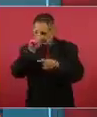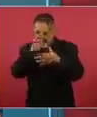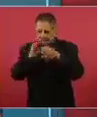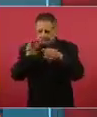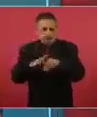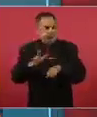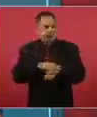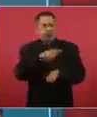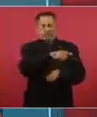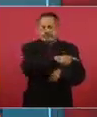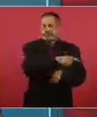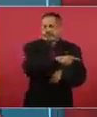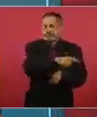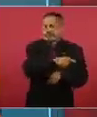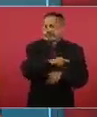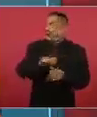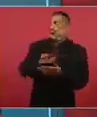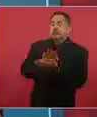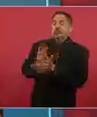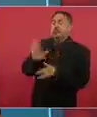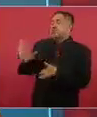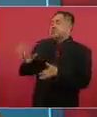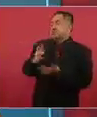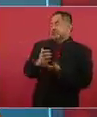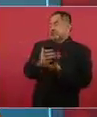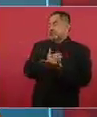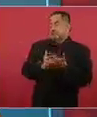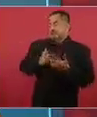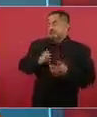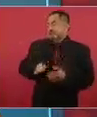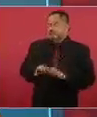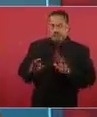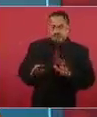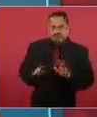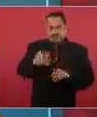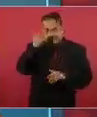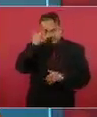sepamos quiénes se han parado.